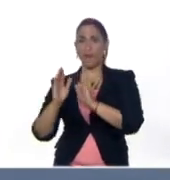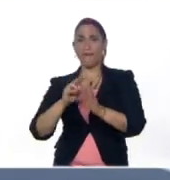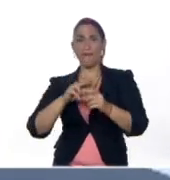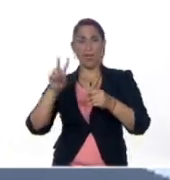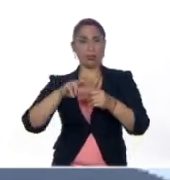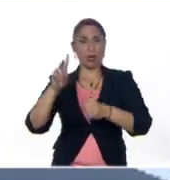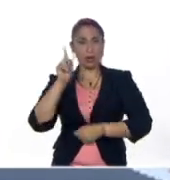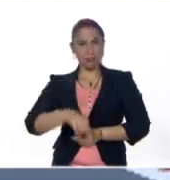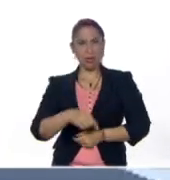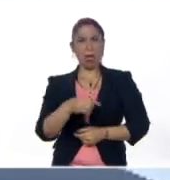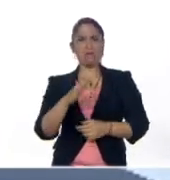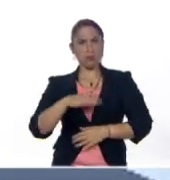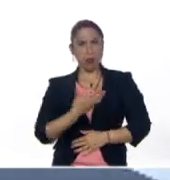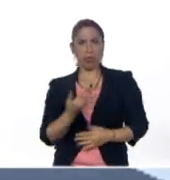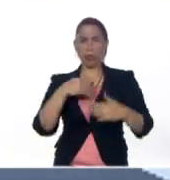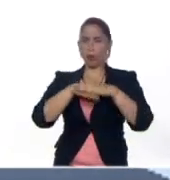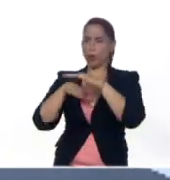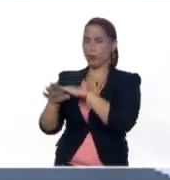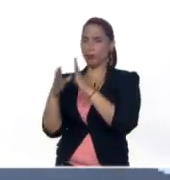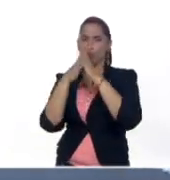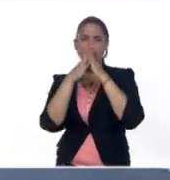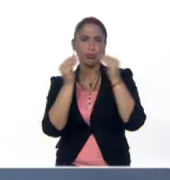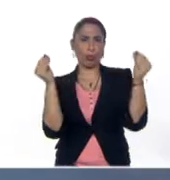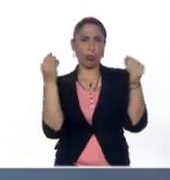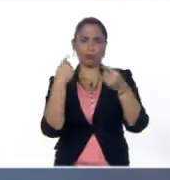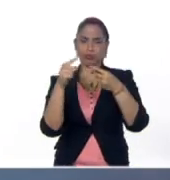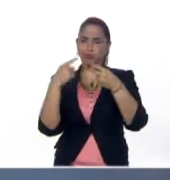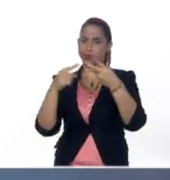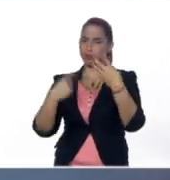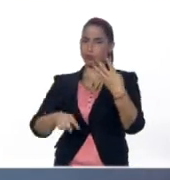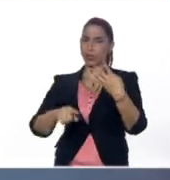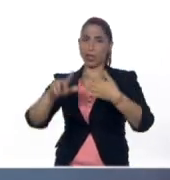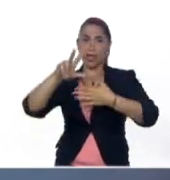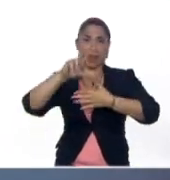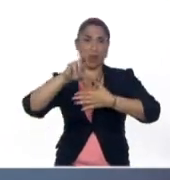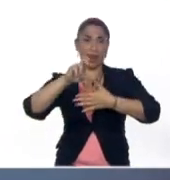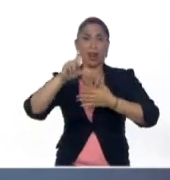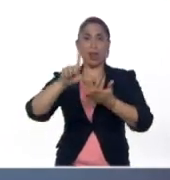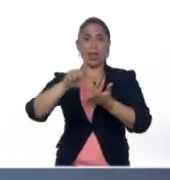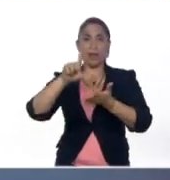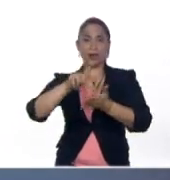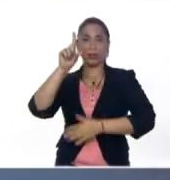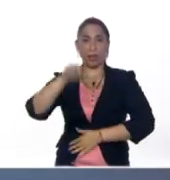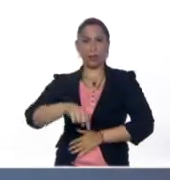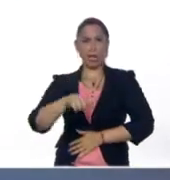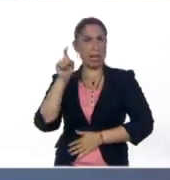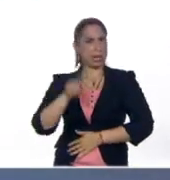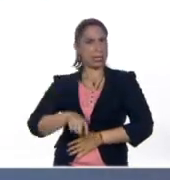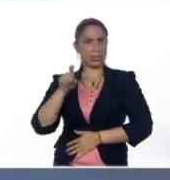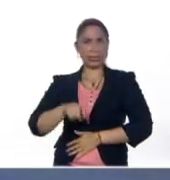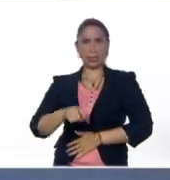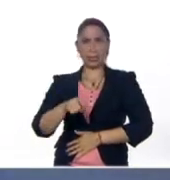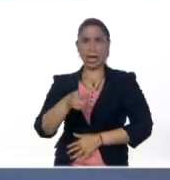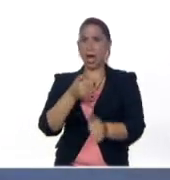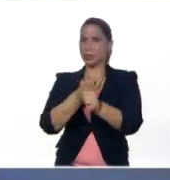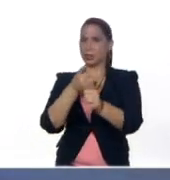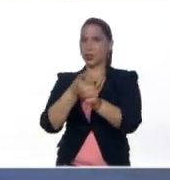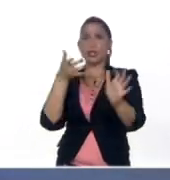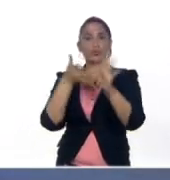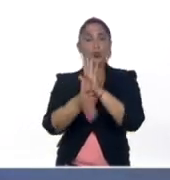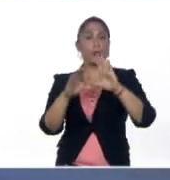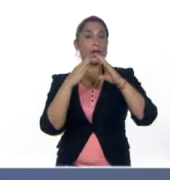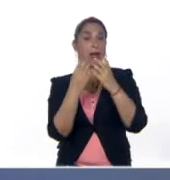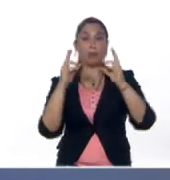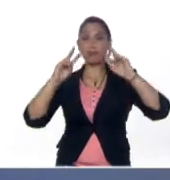descarguen en digital toda nuestra colección bicentenario. Pero además, si necesitan asesoría respecto a las clases,